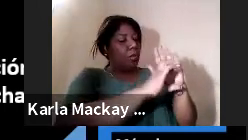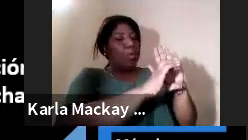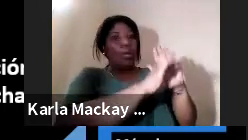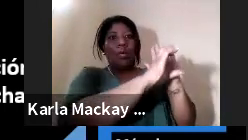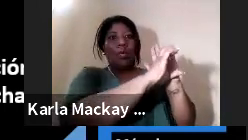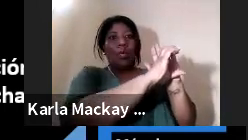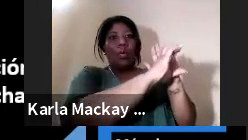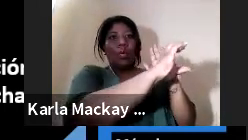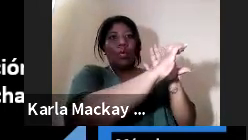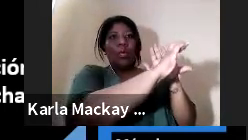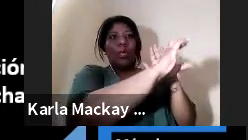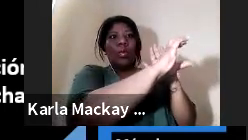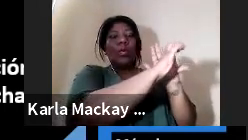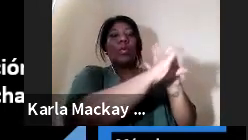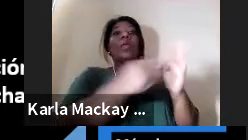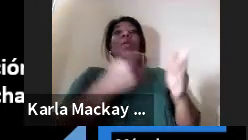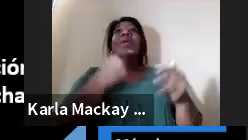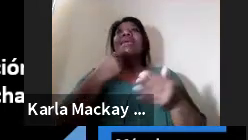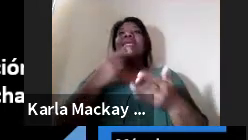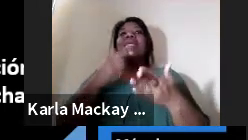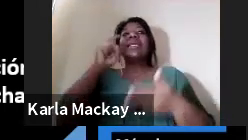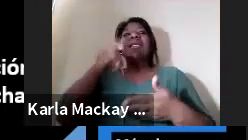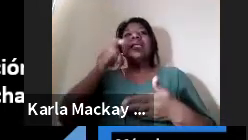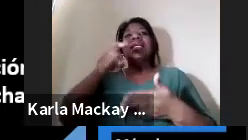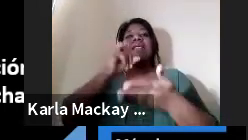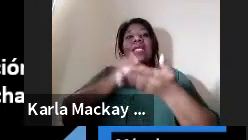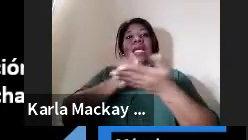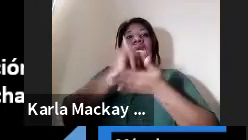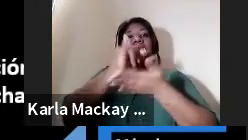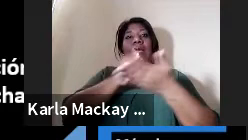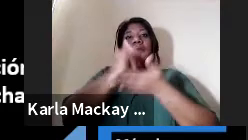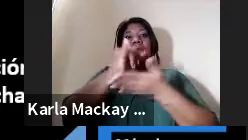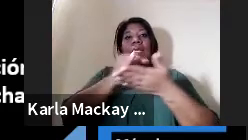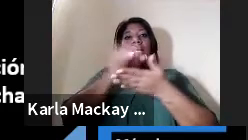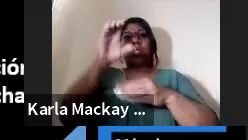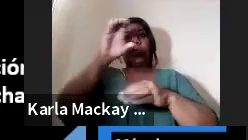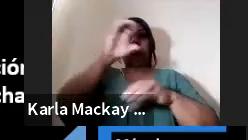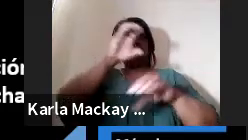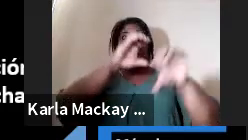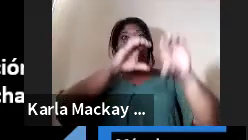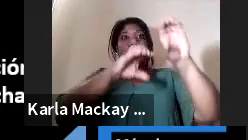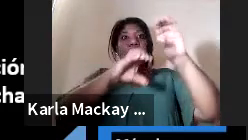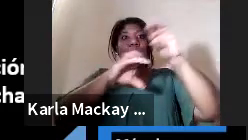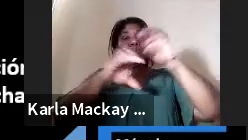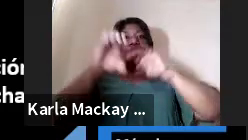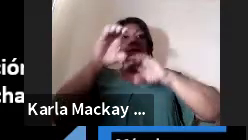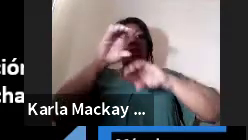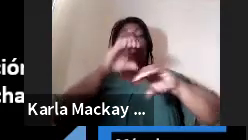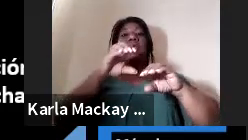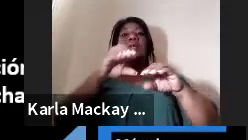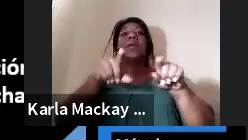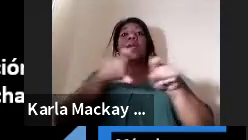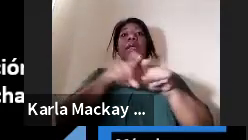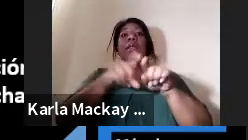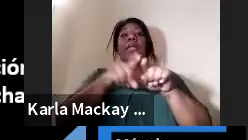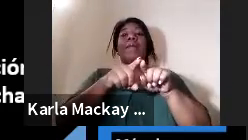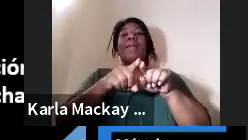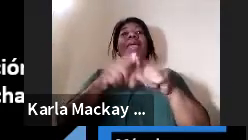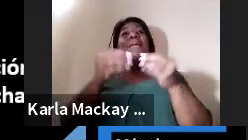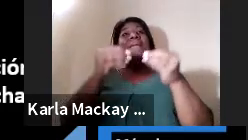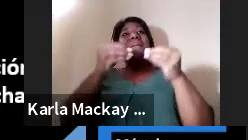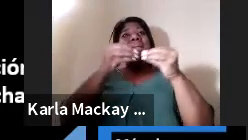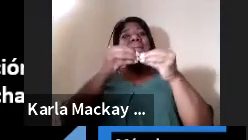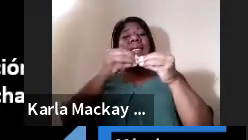Y por qué no, no solo a la investigación científica como tal, sino que a la creación de nuevos investigadores. Cuando nos